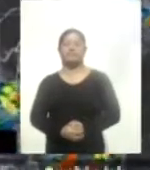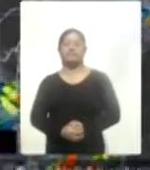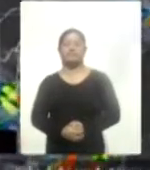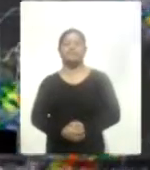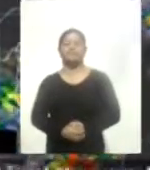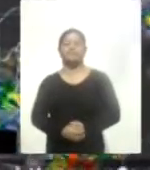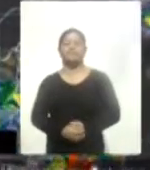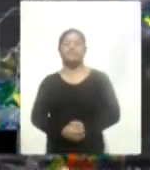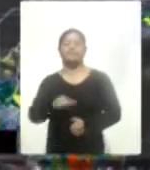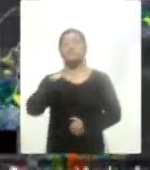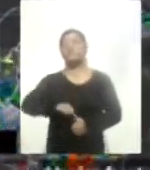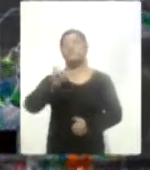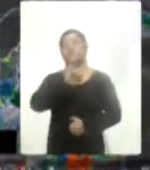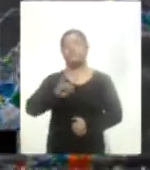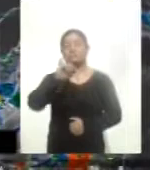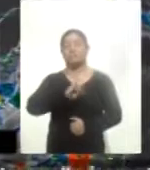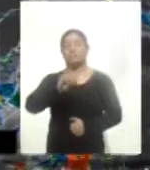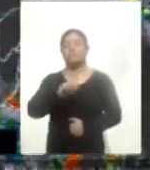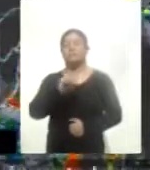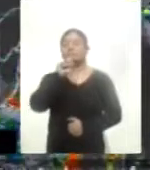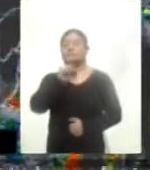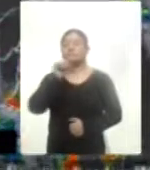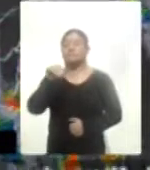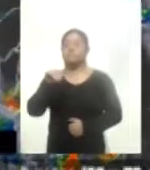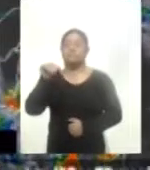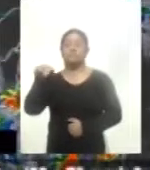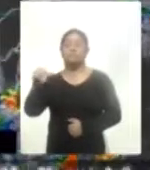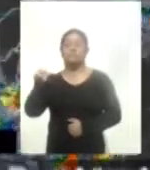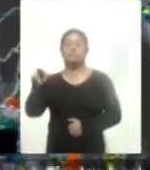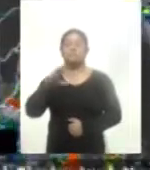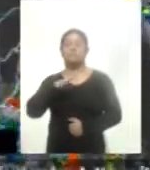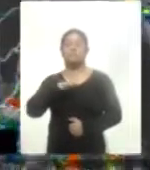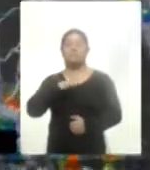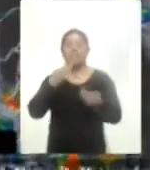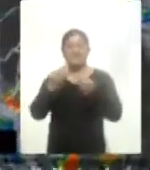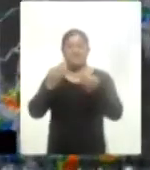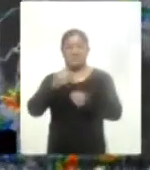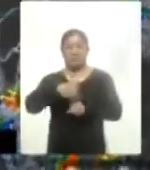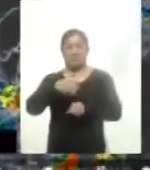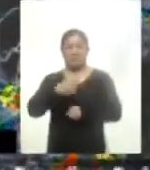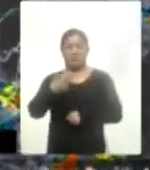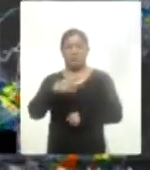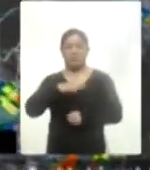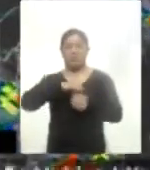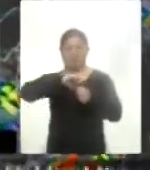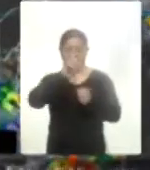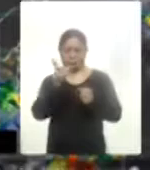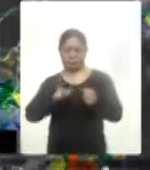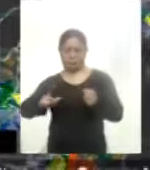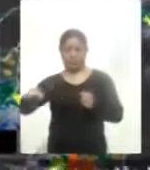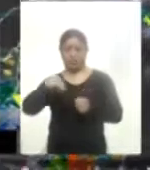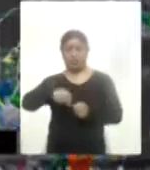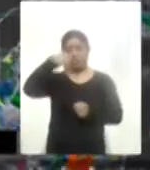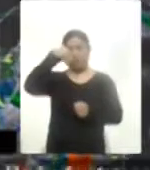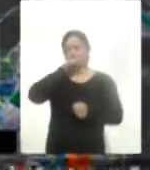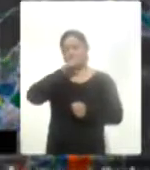La tarde de este jueves de acuerdo con el Servicio Meteorológico Nacional el Frente Frío número 2 se extiende sobre el norte y noreste de México e